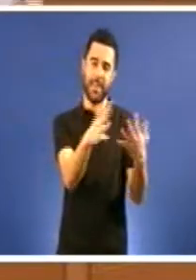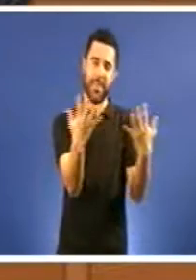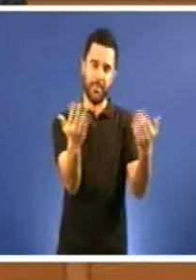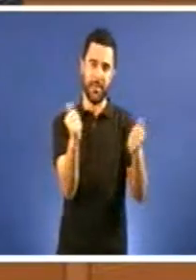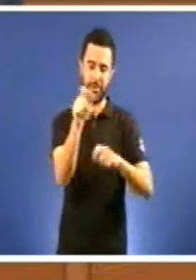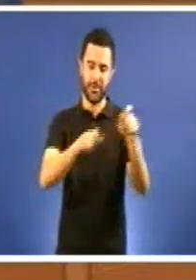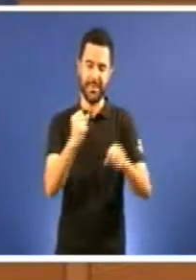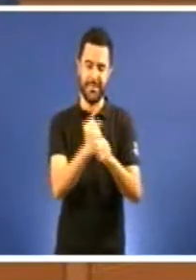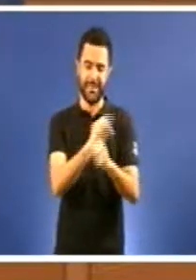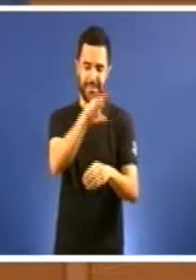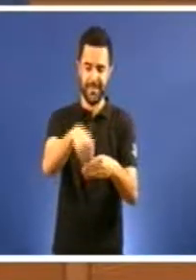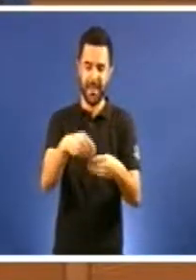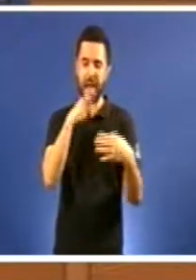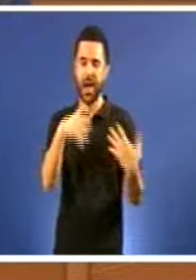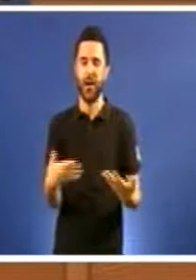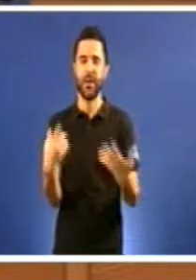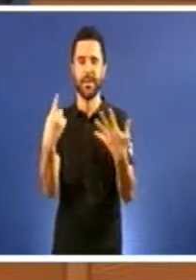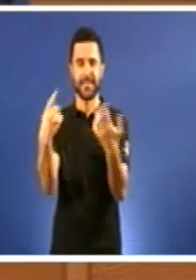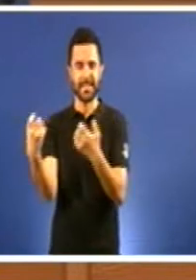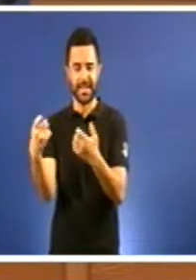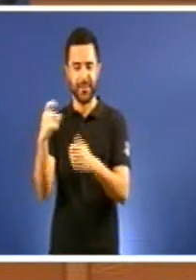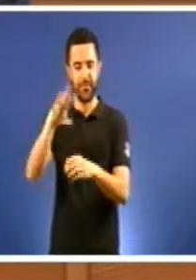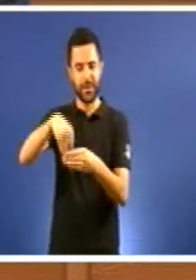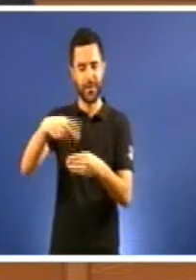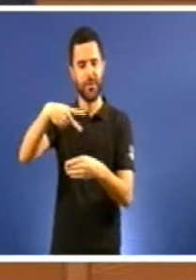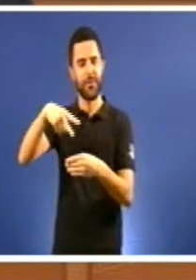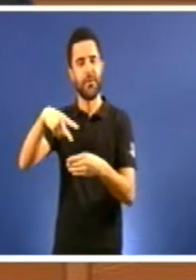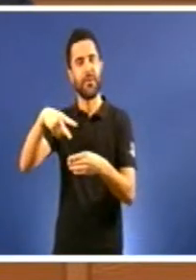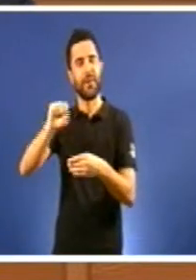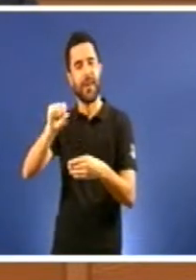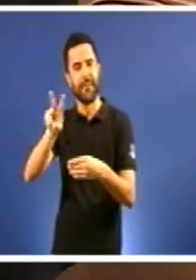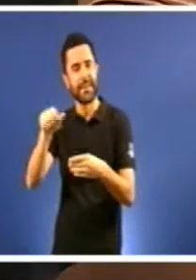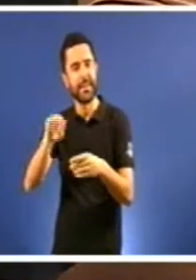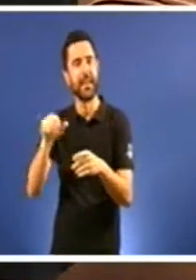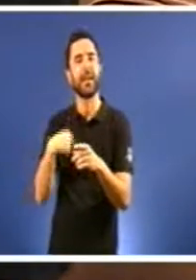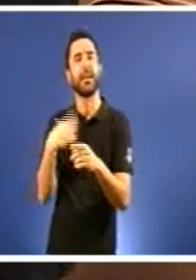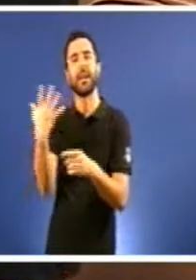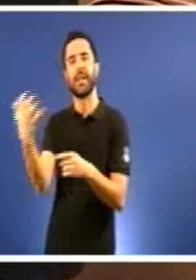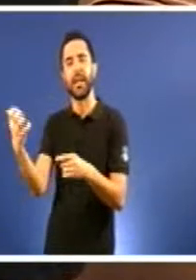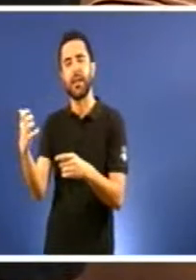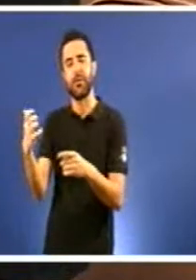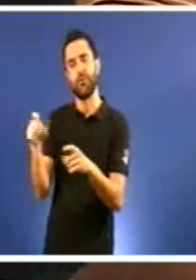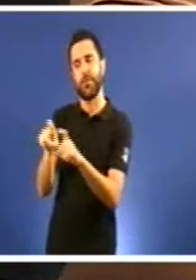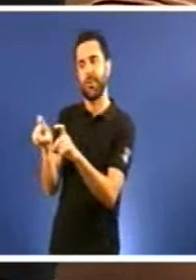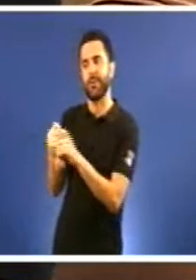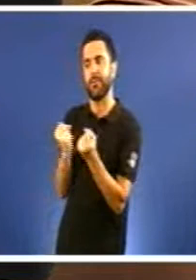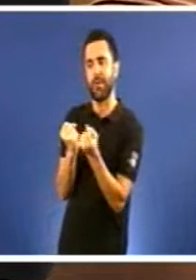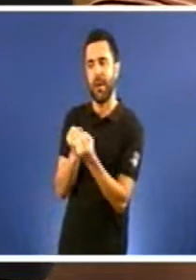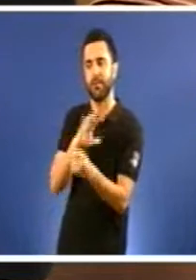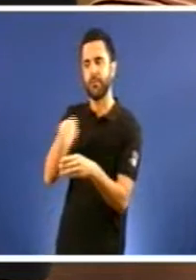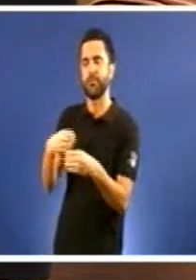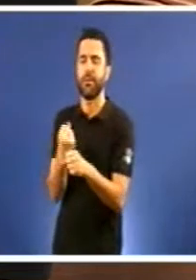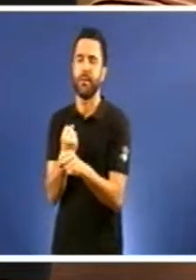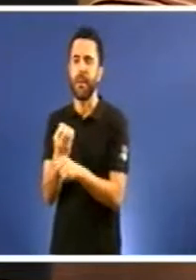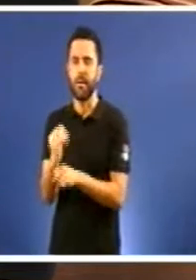e de 500 da plantilla principal con carga de traballo. Por iso, lle pregunto, señor Feijó, que balanzo fai